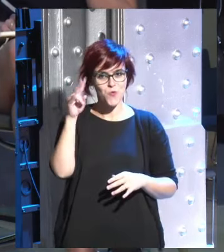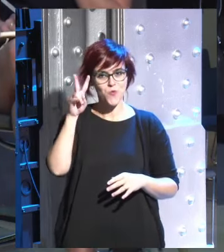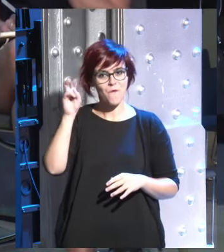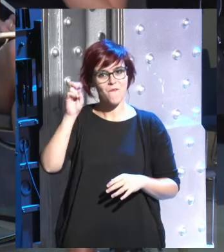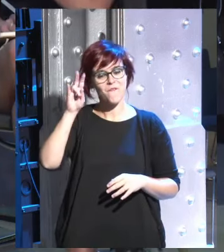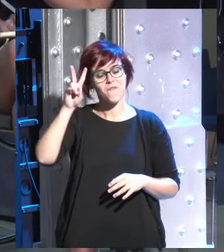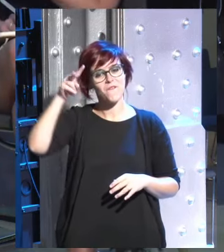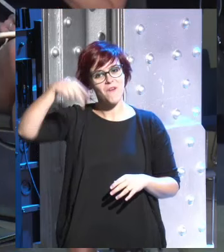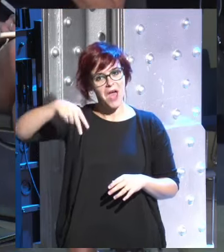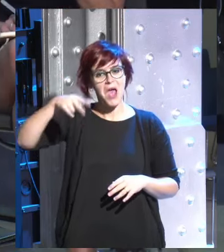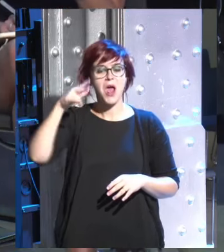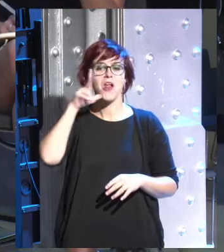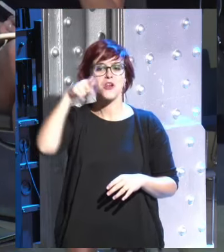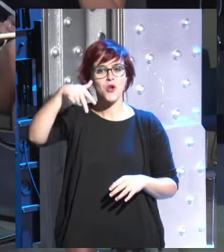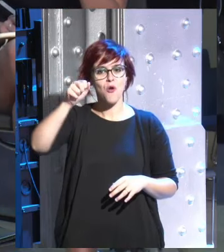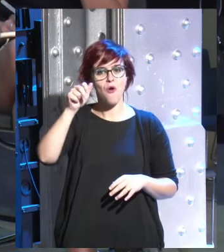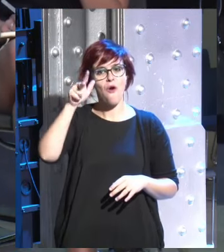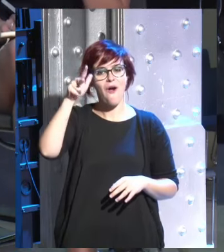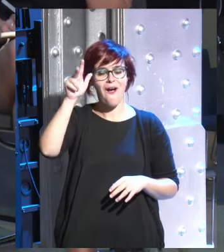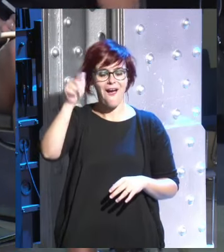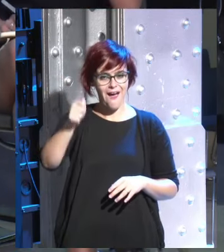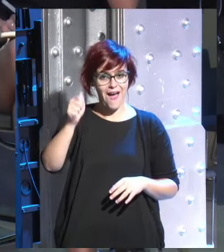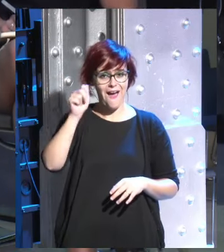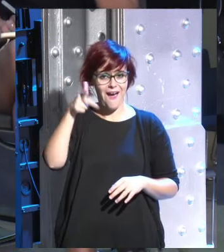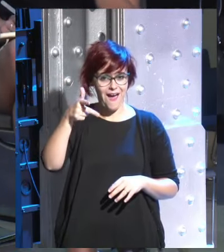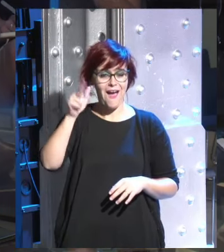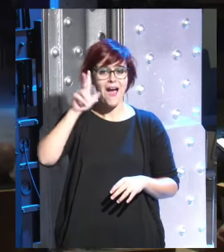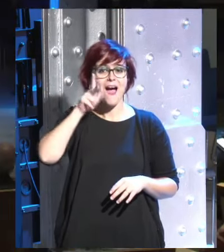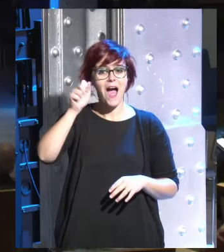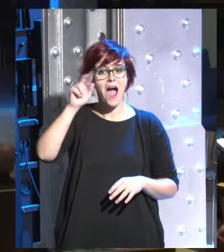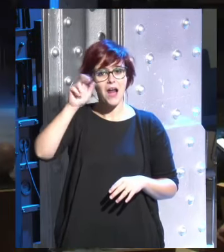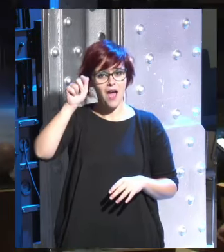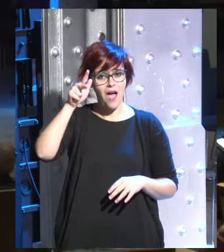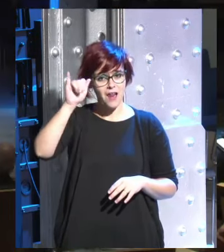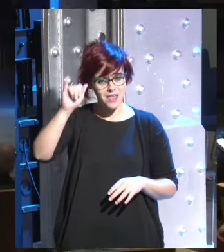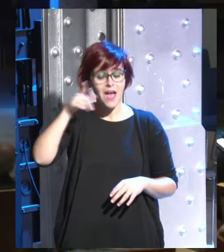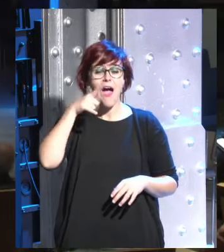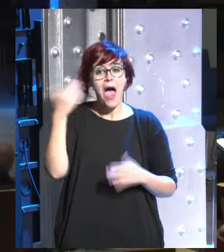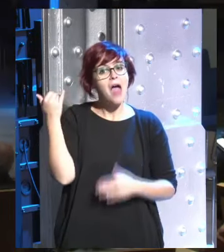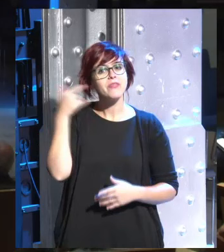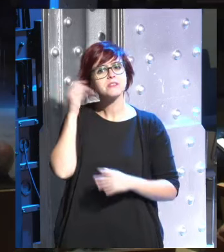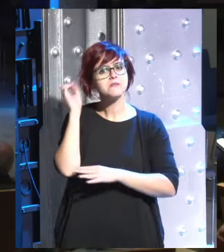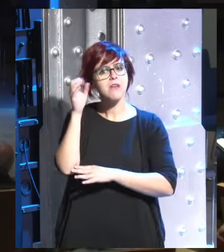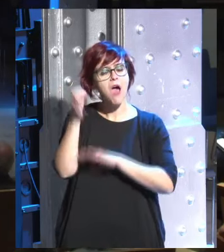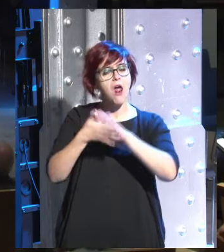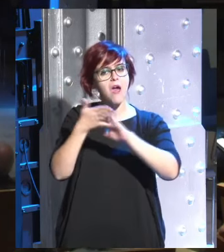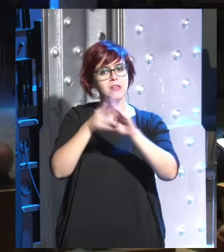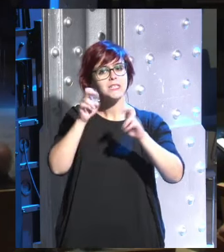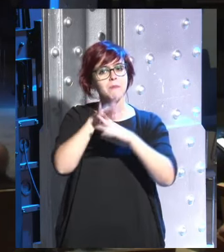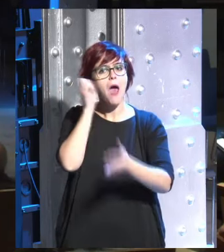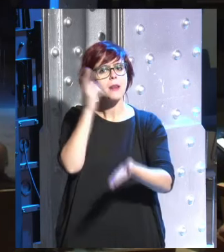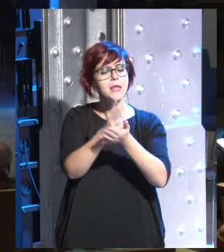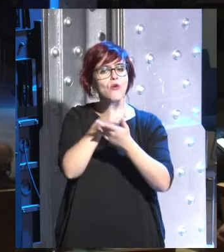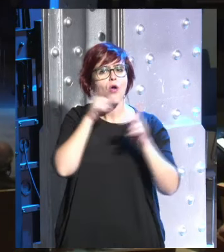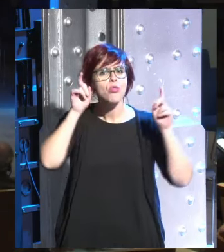es más cuando él ha explicado en su charla el reto de la educación cómo vamos a enseñar a estos jóvenes lo que